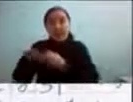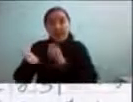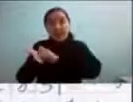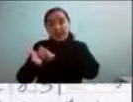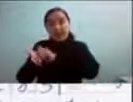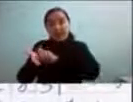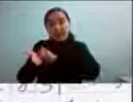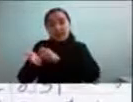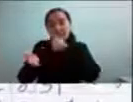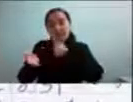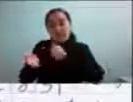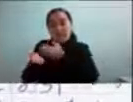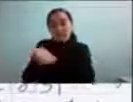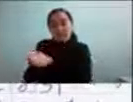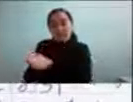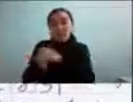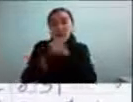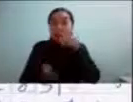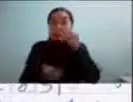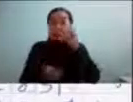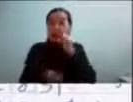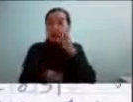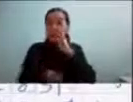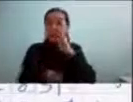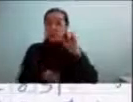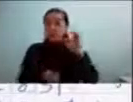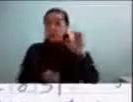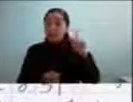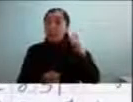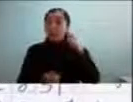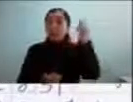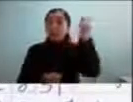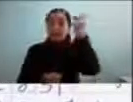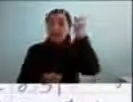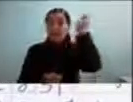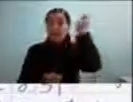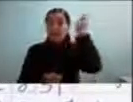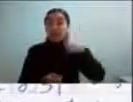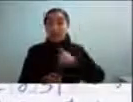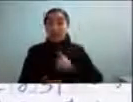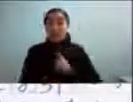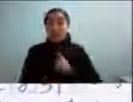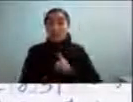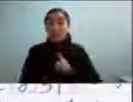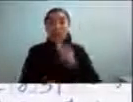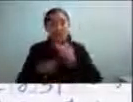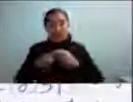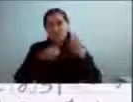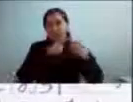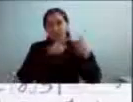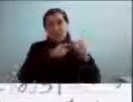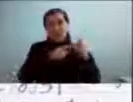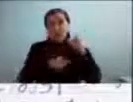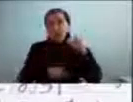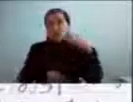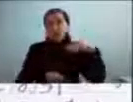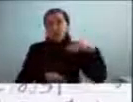alfabeto que yo inventé, bueno, tuve varios, pero este fue como el de los más importantes donde yo escribía como